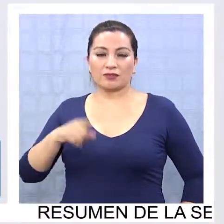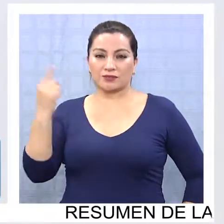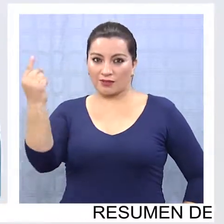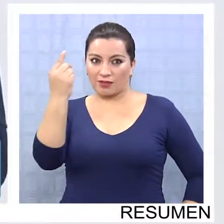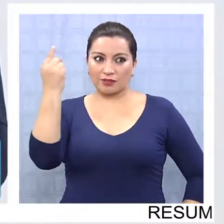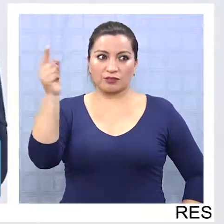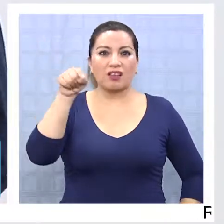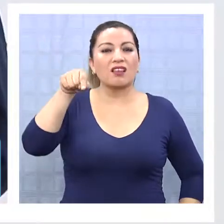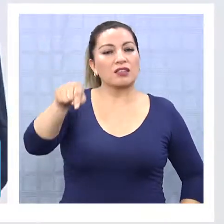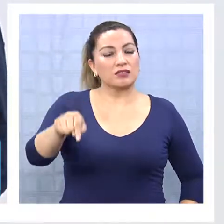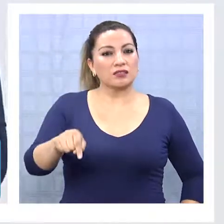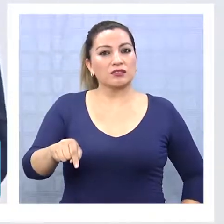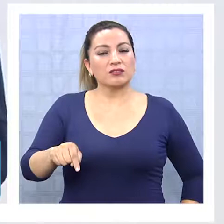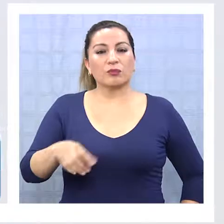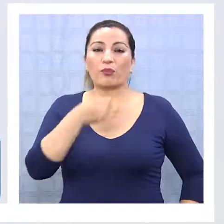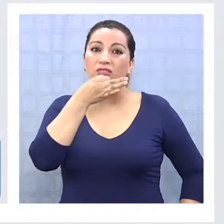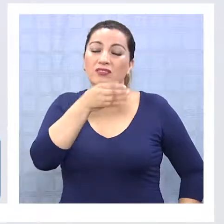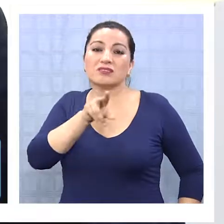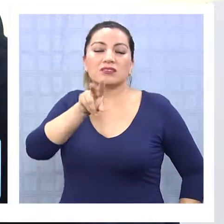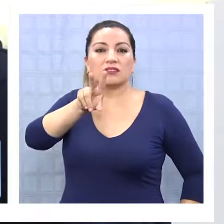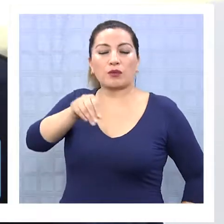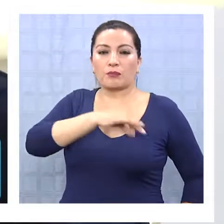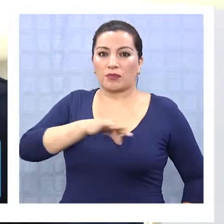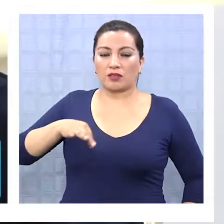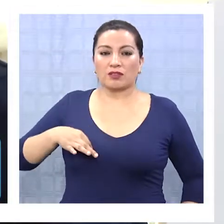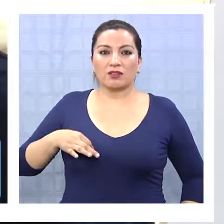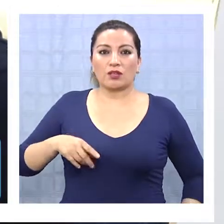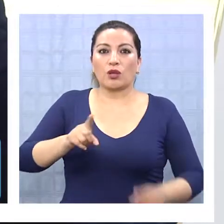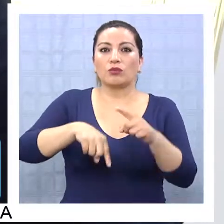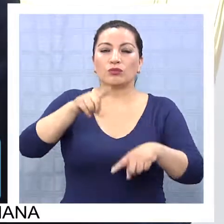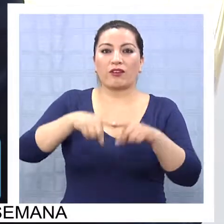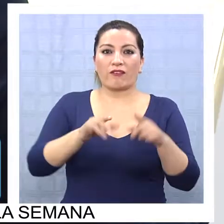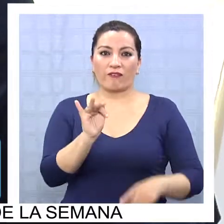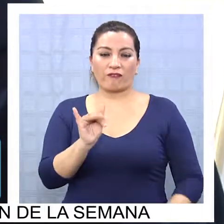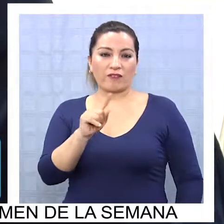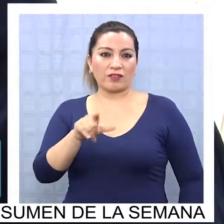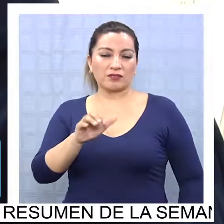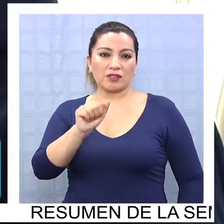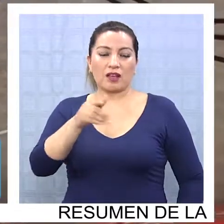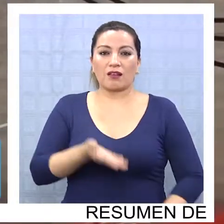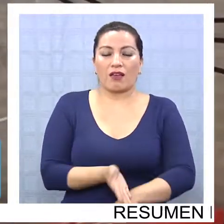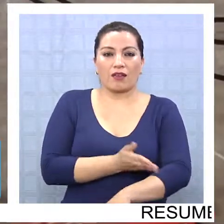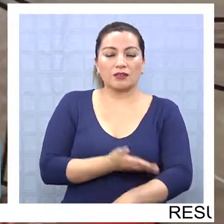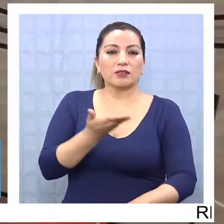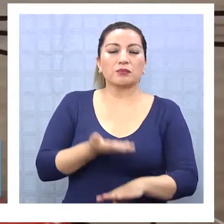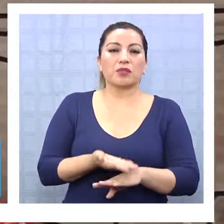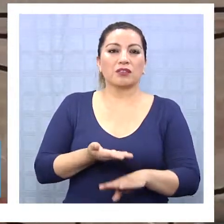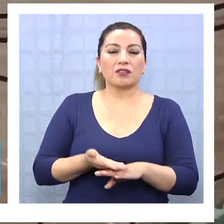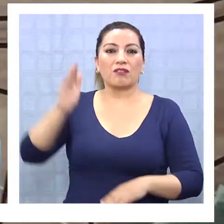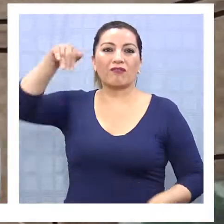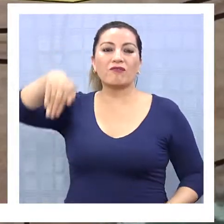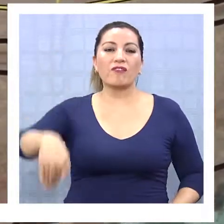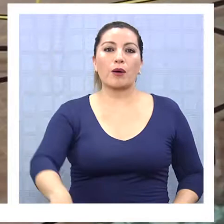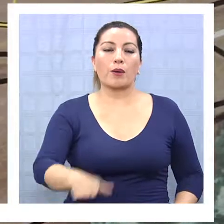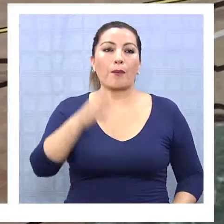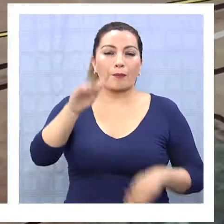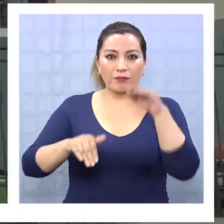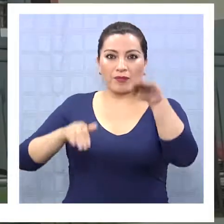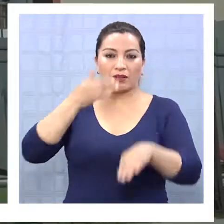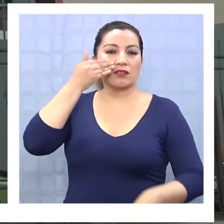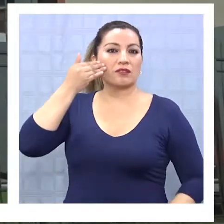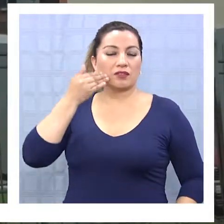Nacionales. Esto por la negativa del Ministerio de Otorgar Terrenos Fiscales solicitados en Bajo de Playa Blanca,